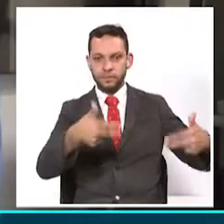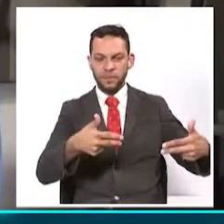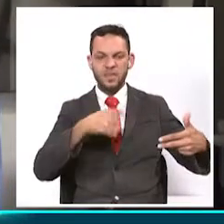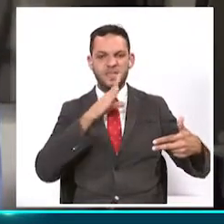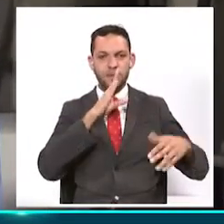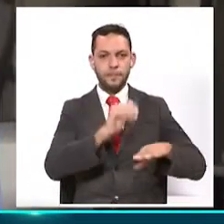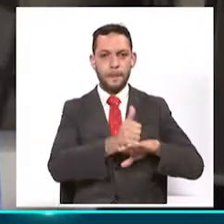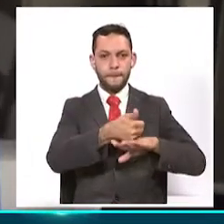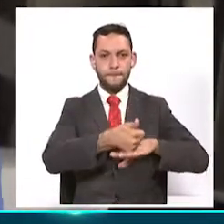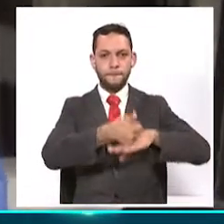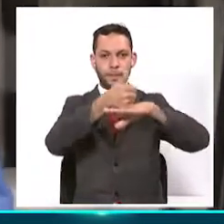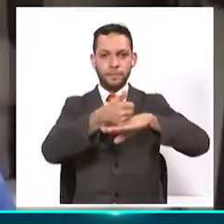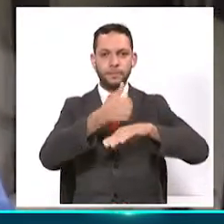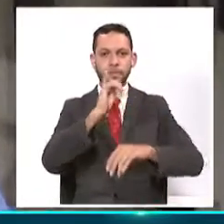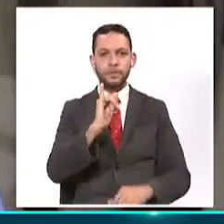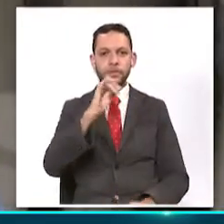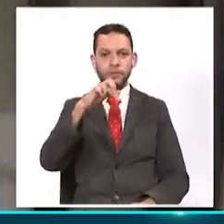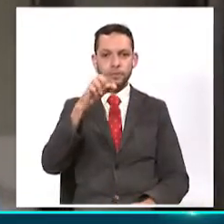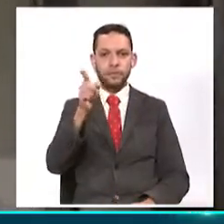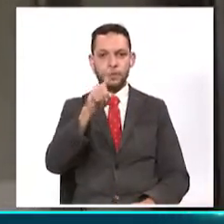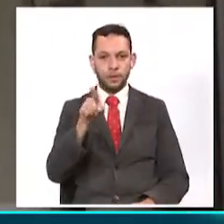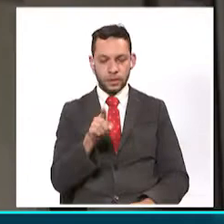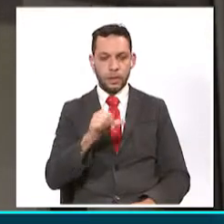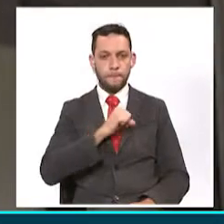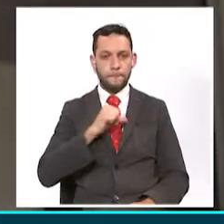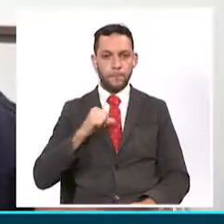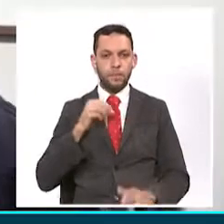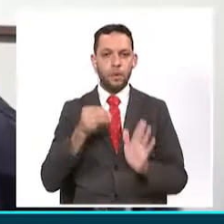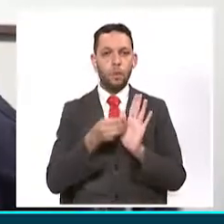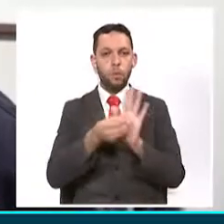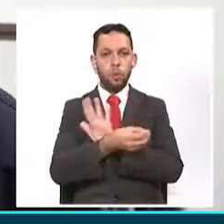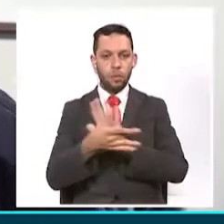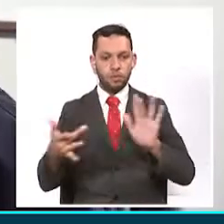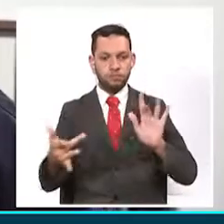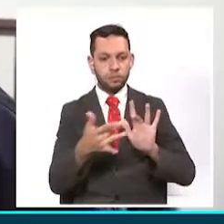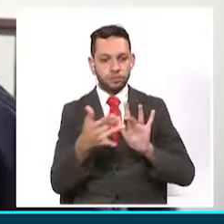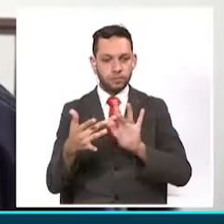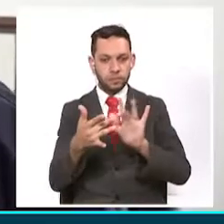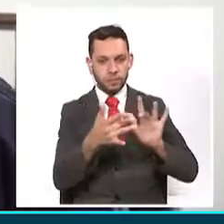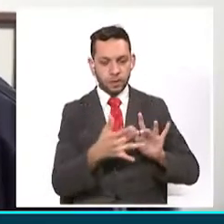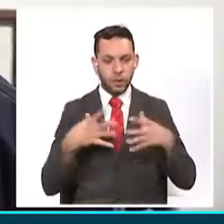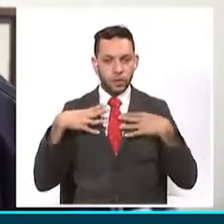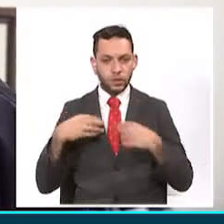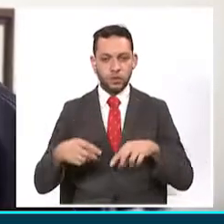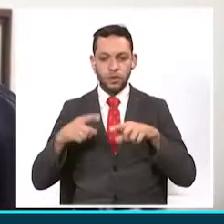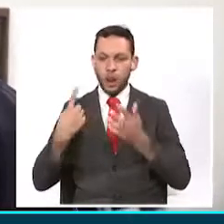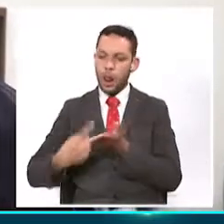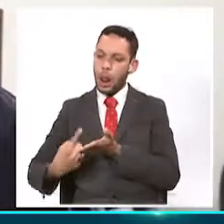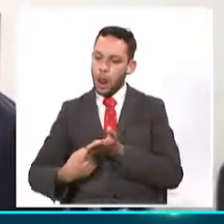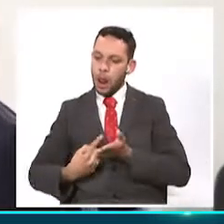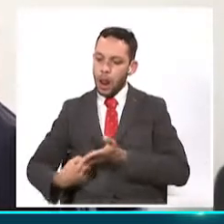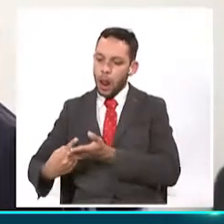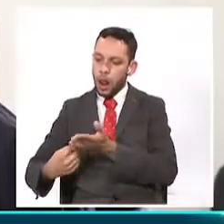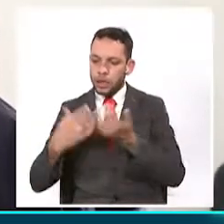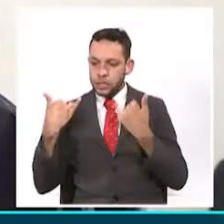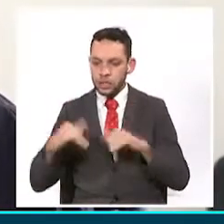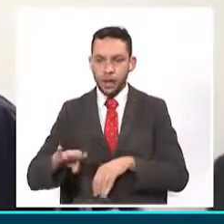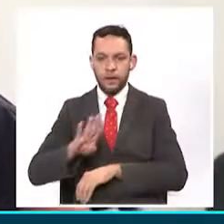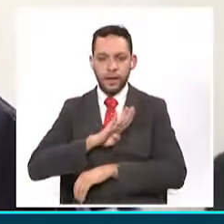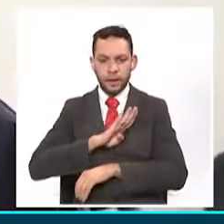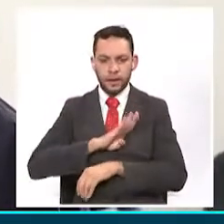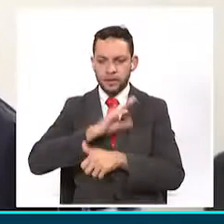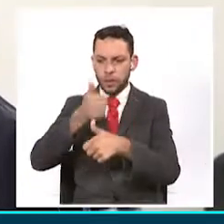gerentes de las diferentes IPS públicas y privadas del Quindío. Ya tenemos toda la línea, hoy lo socializamos con todos los alcaldes, cómo viene,